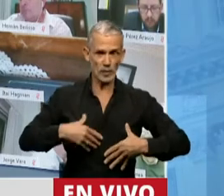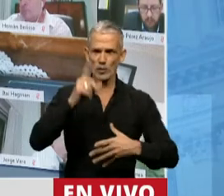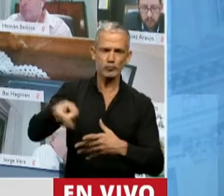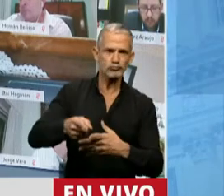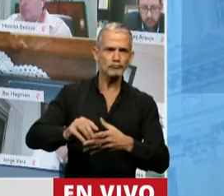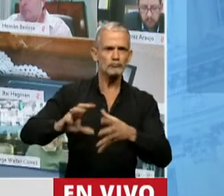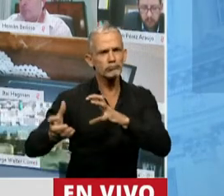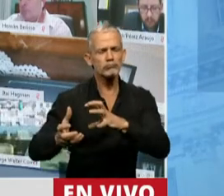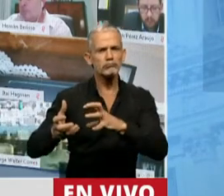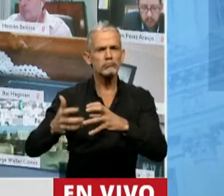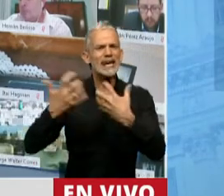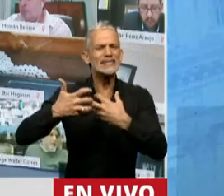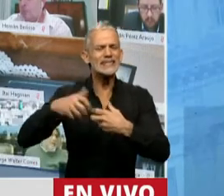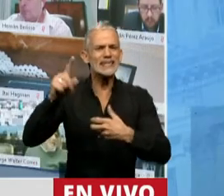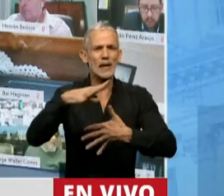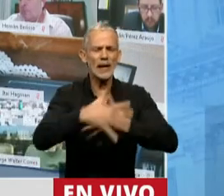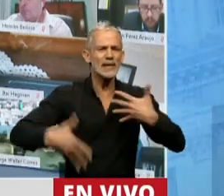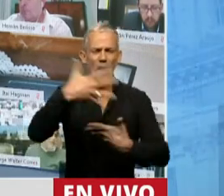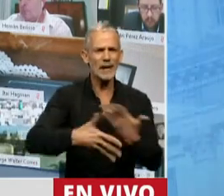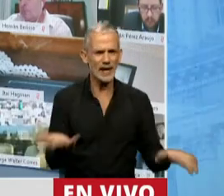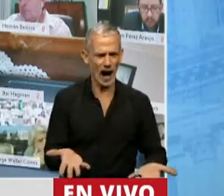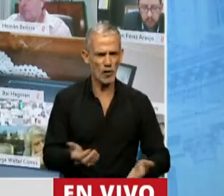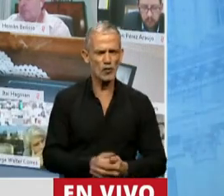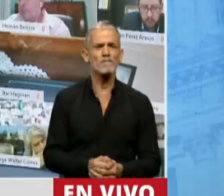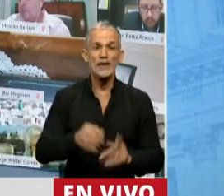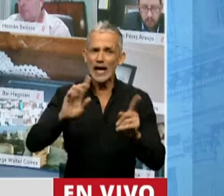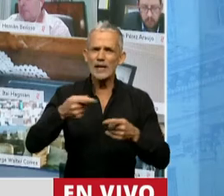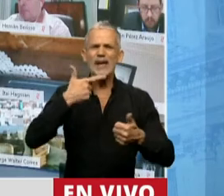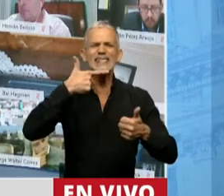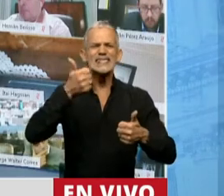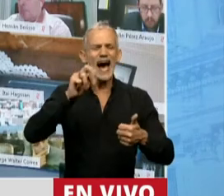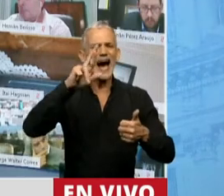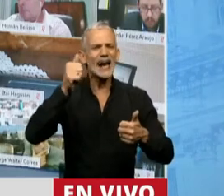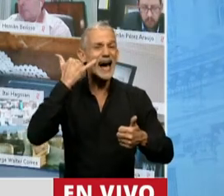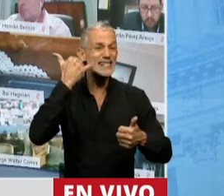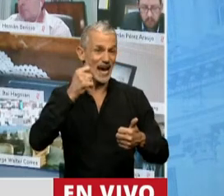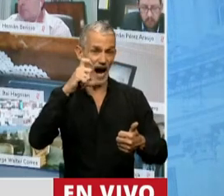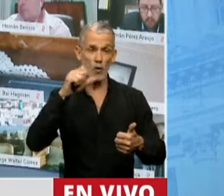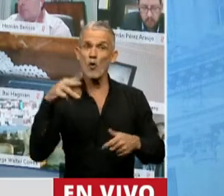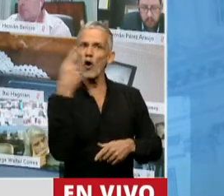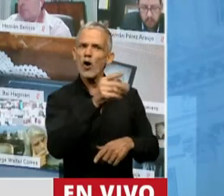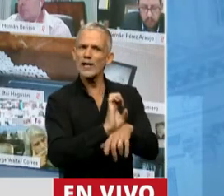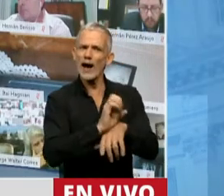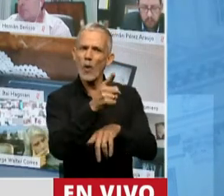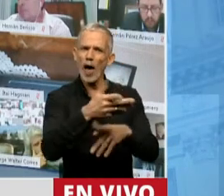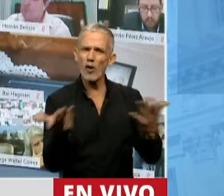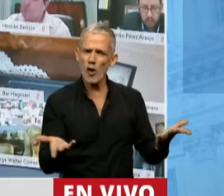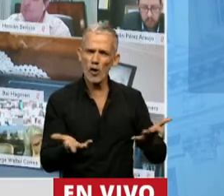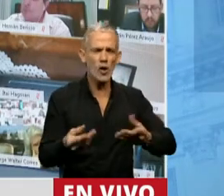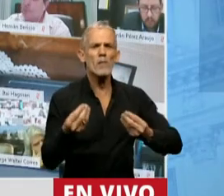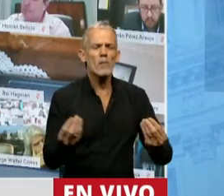una crisis en todo el sistema interamericano. También el caso Sarayacu contra Ecuador, justamente